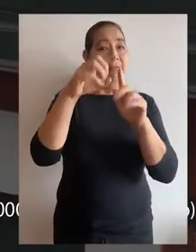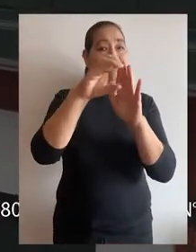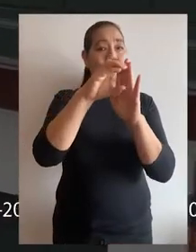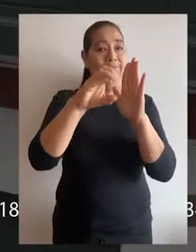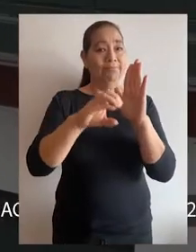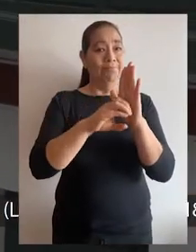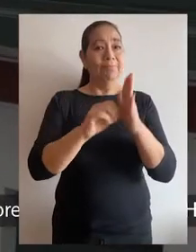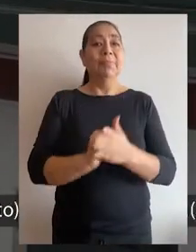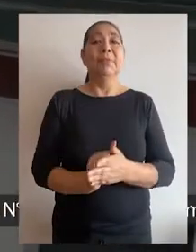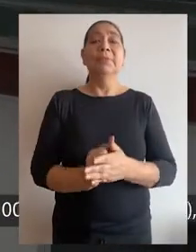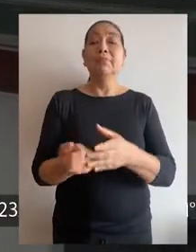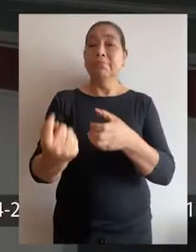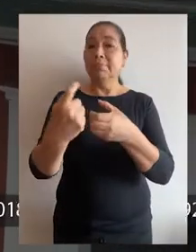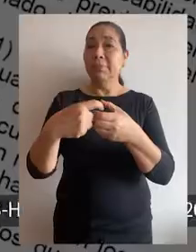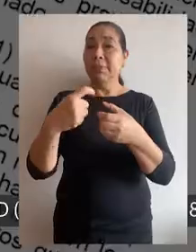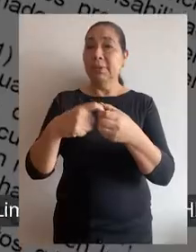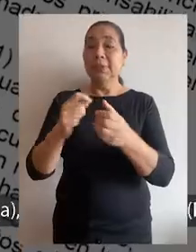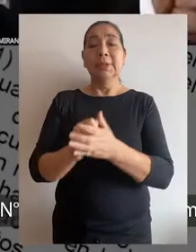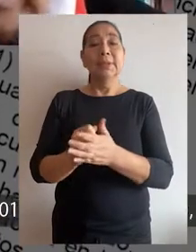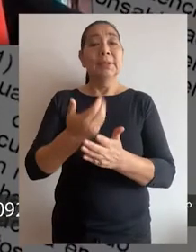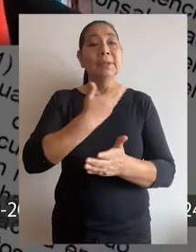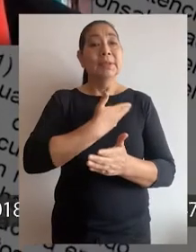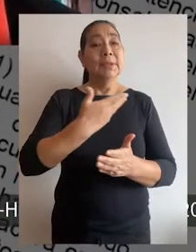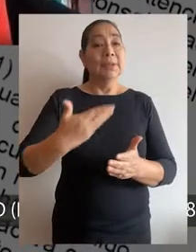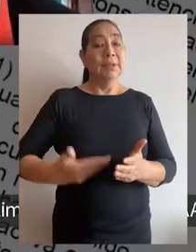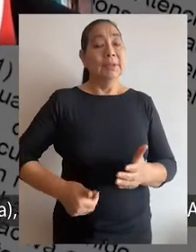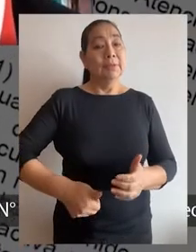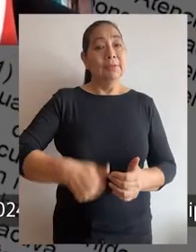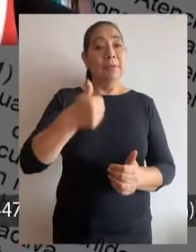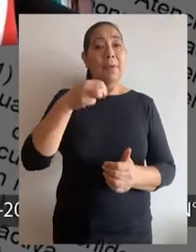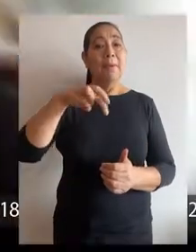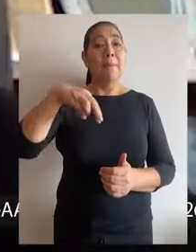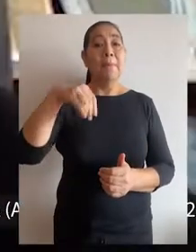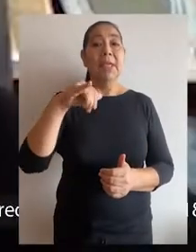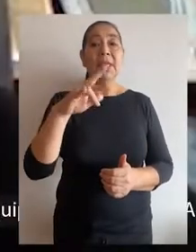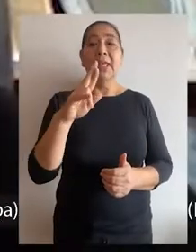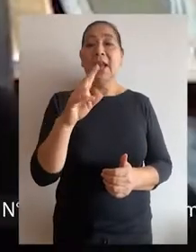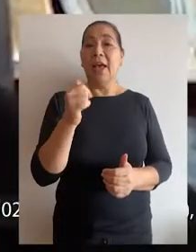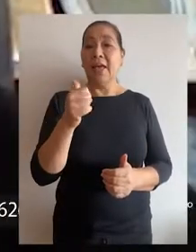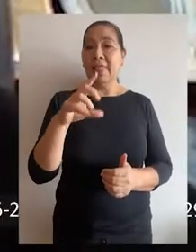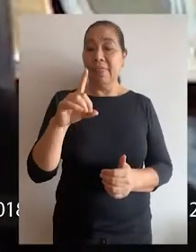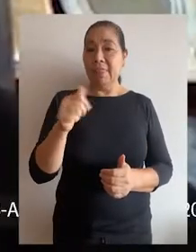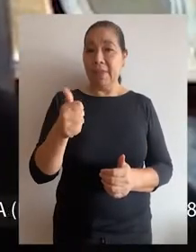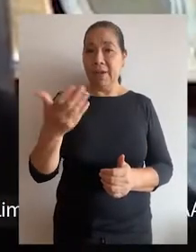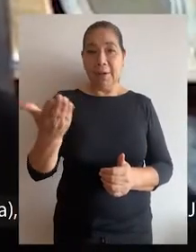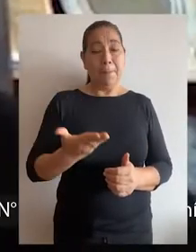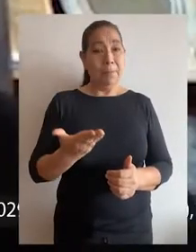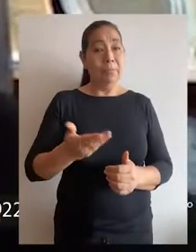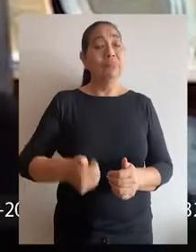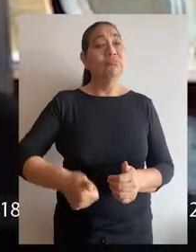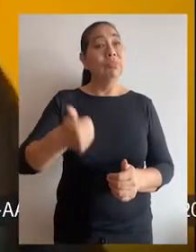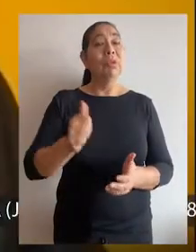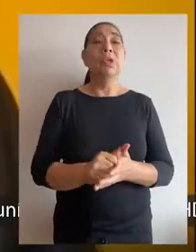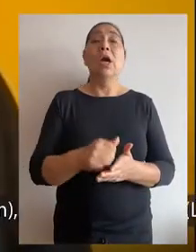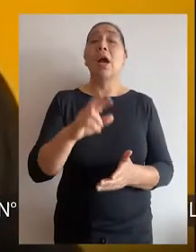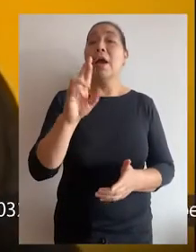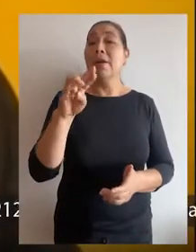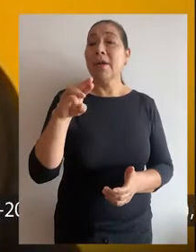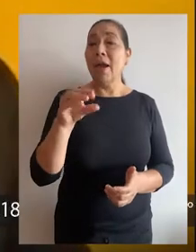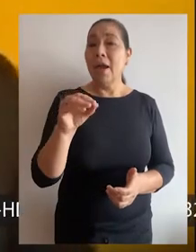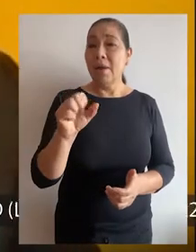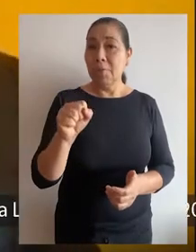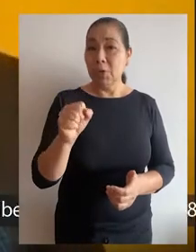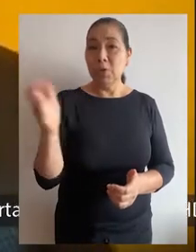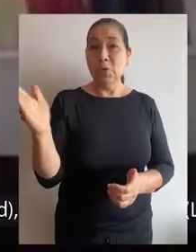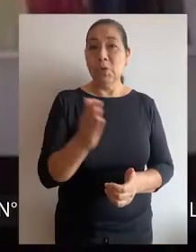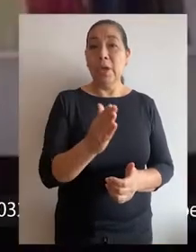Tribunal Constitucional. Los integrantes de la Sala, presidida por el magistrado Manuel Miranda Canales e integrada por los magistrados Carlos